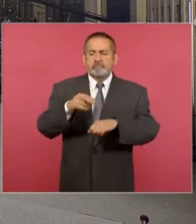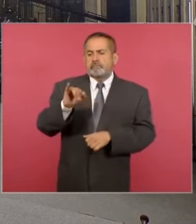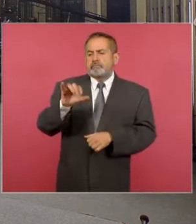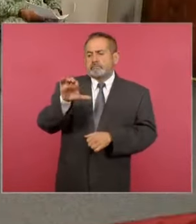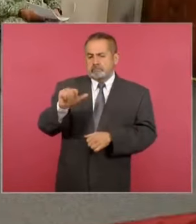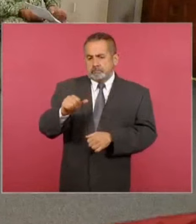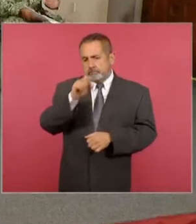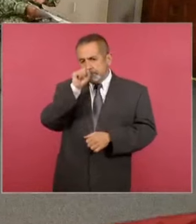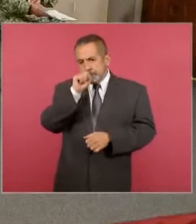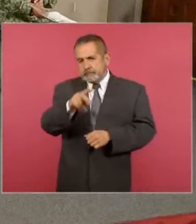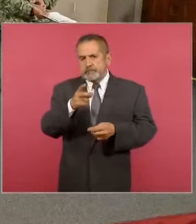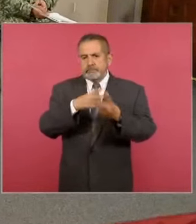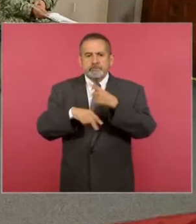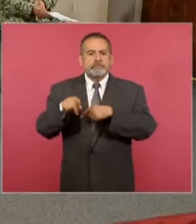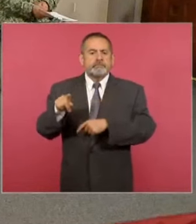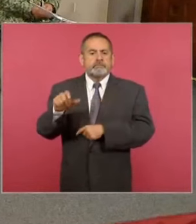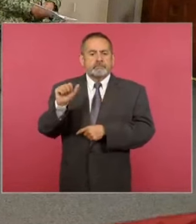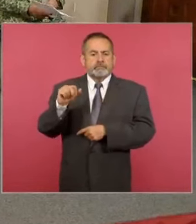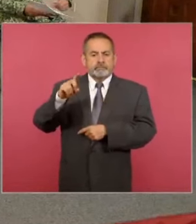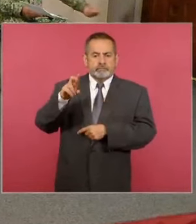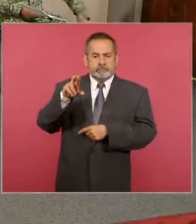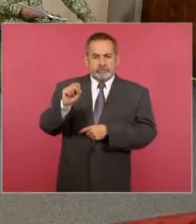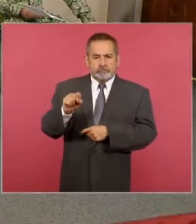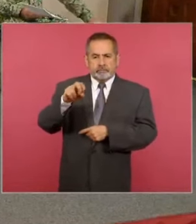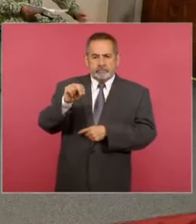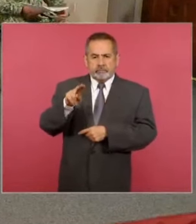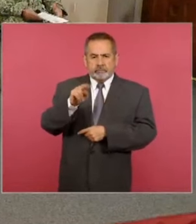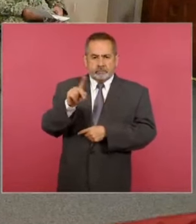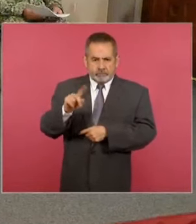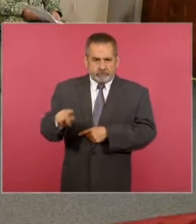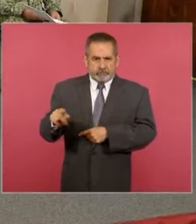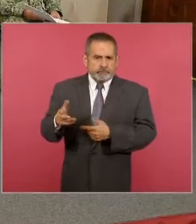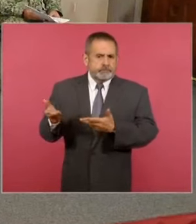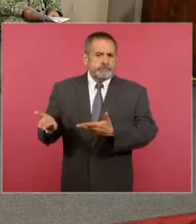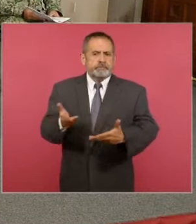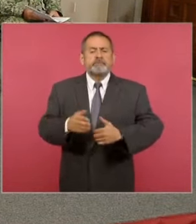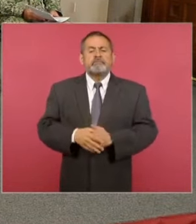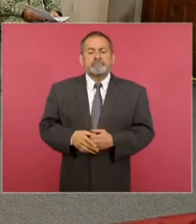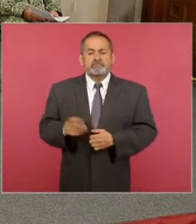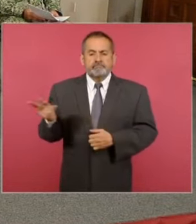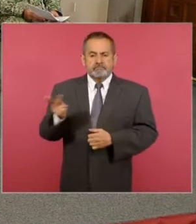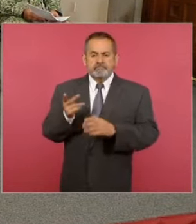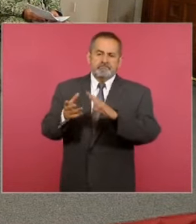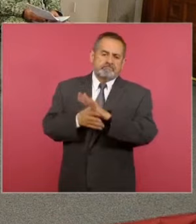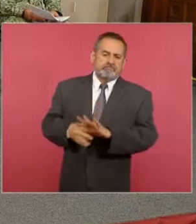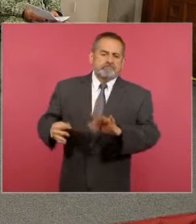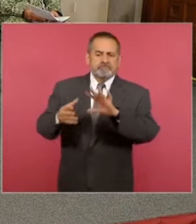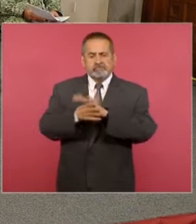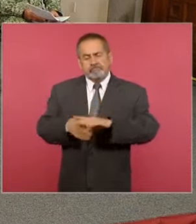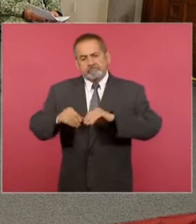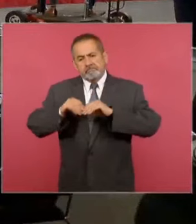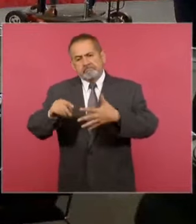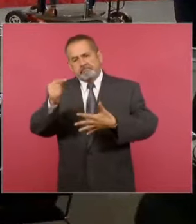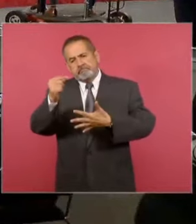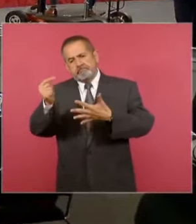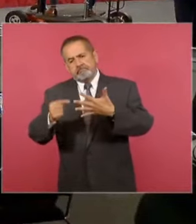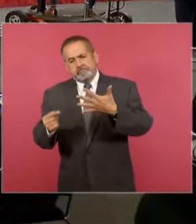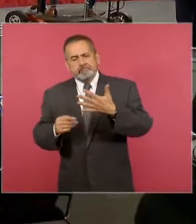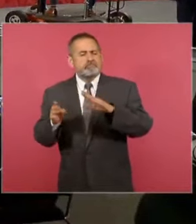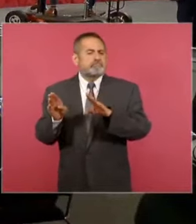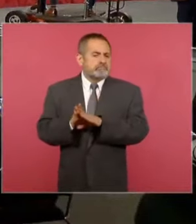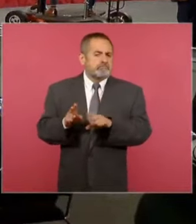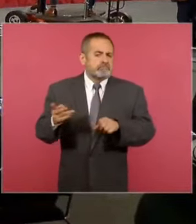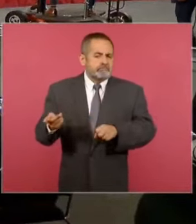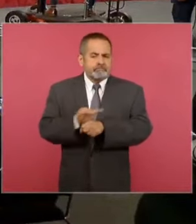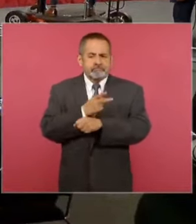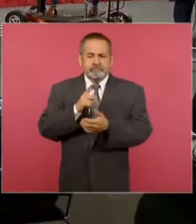acompaña Andrés Núñez Jordán. Así que ellos se encargarán de dar este informe sobre cómo